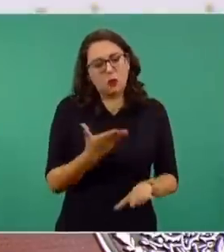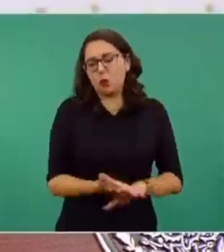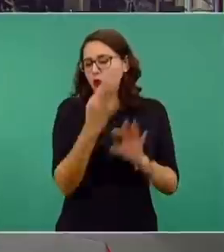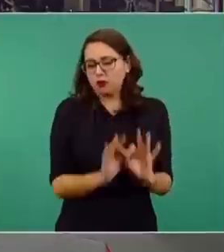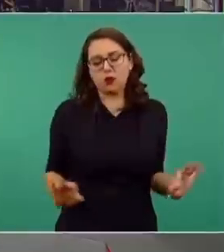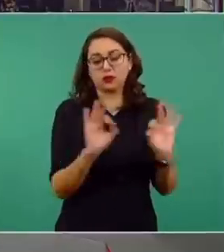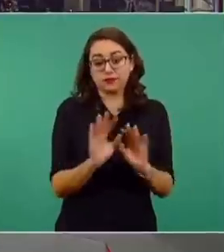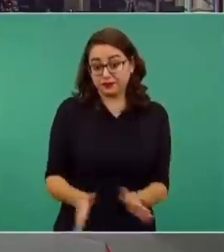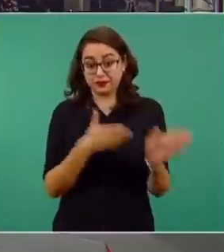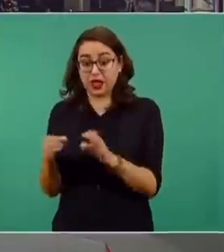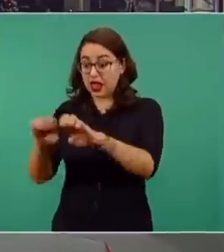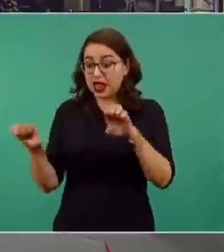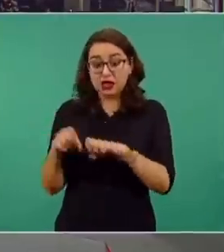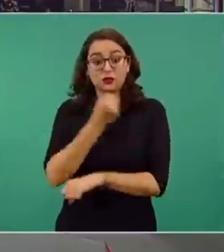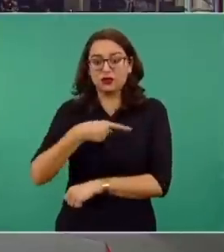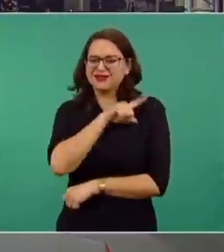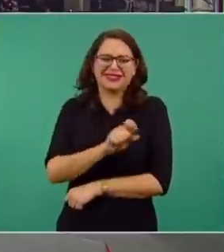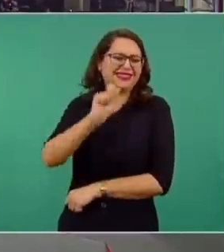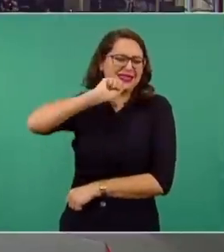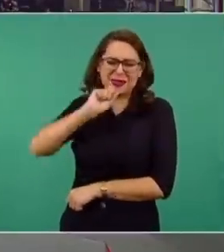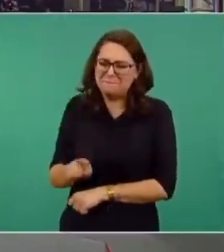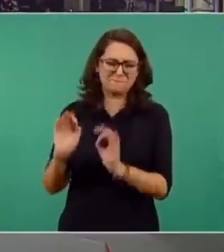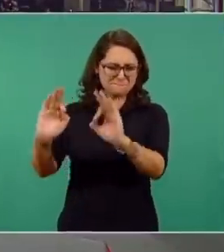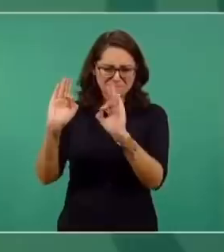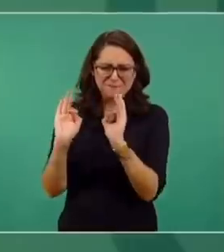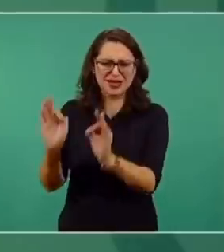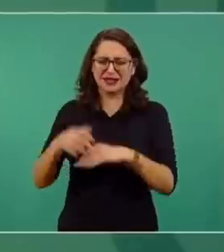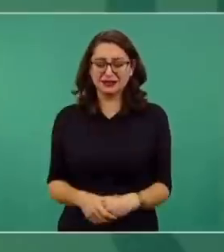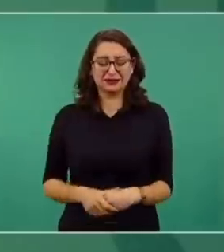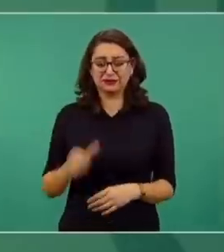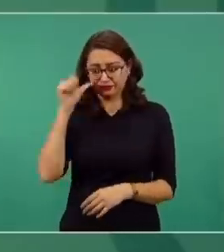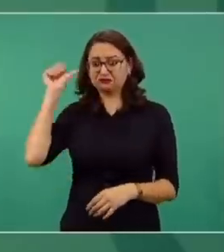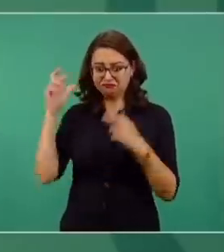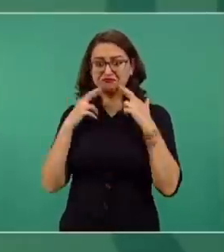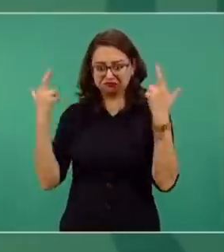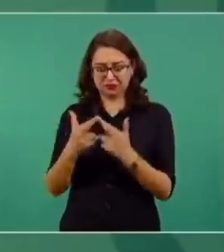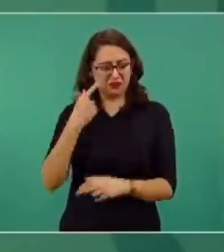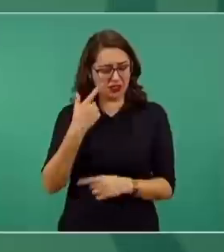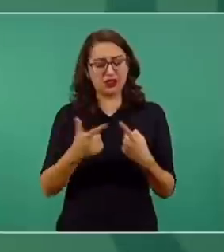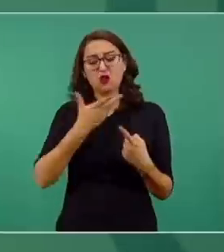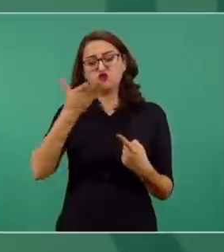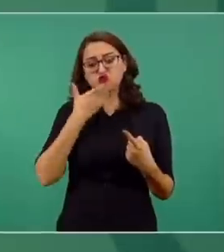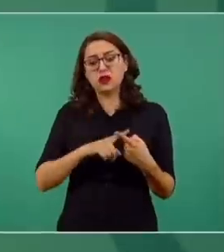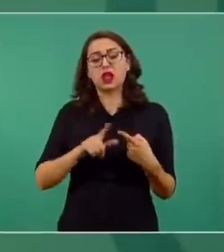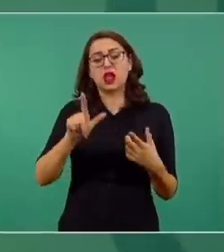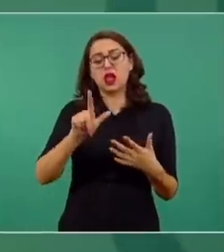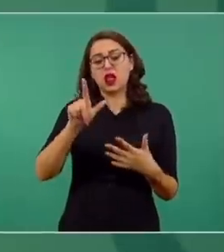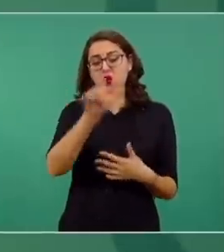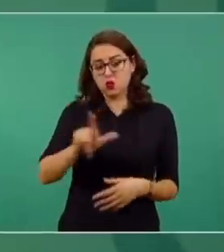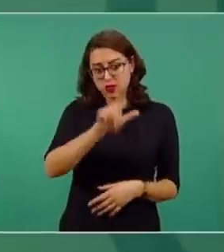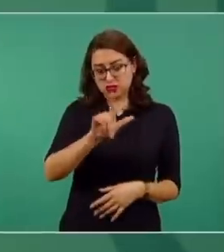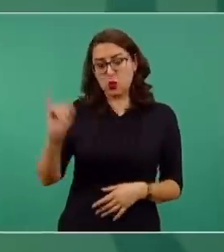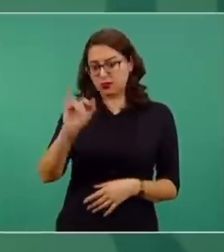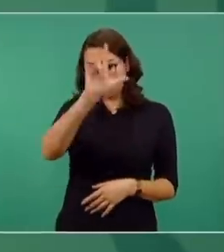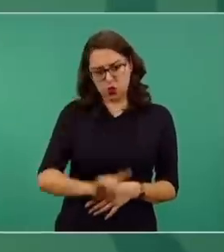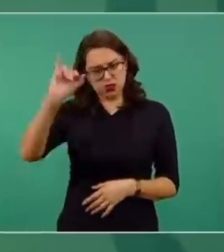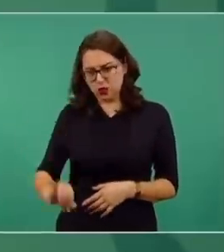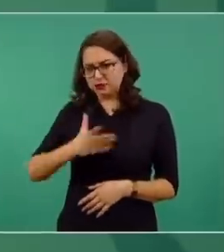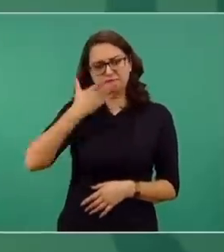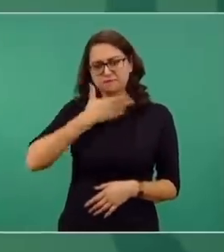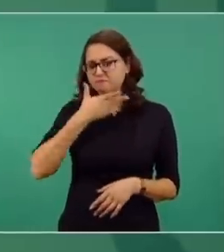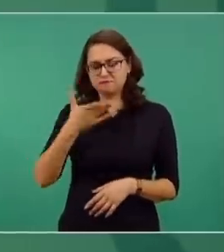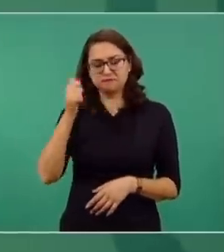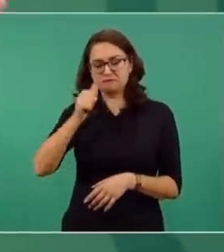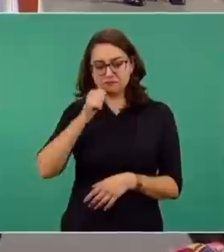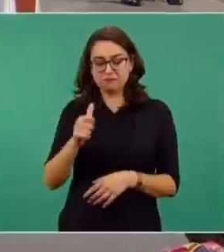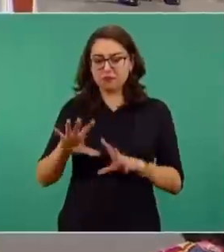mismo, ayer nos reunimos, tenemos reuniones lunes y jueves con todo el gabinete de